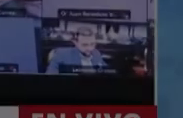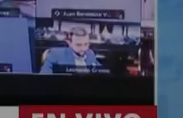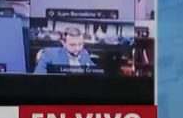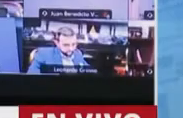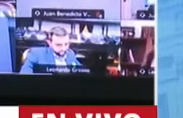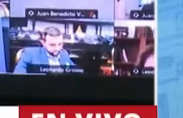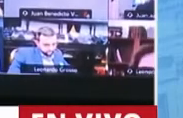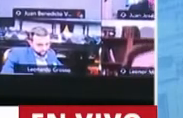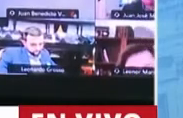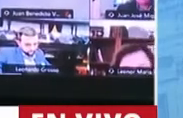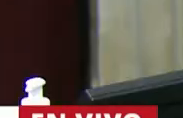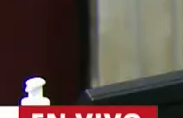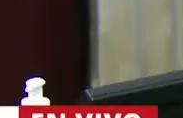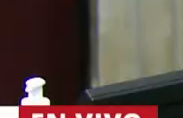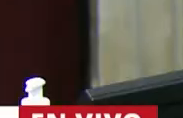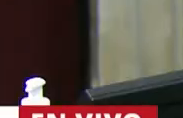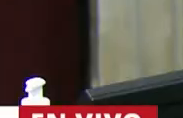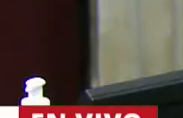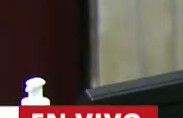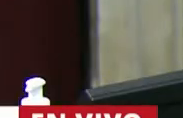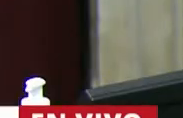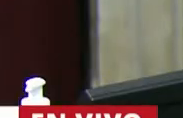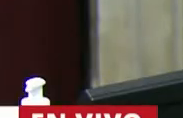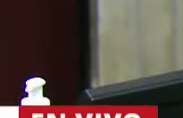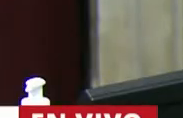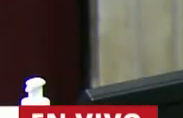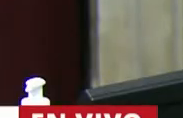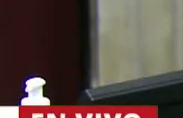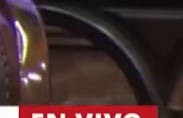Soy la palabra para una cuestión de privilegio, la diputada del Zucaria Sober.